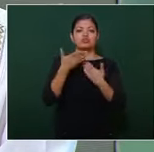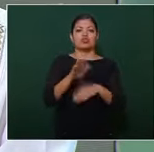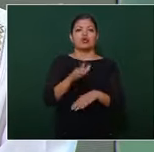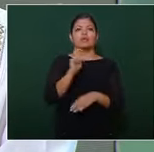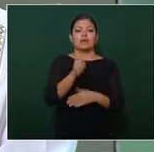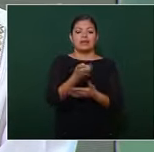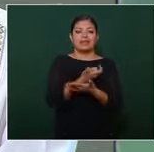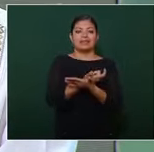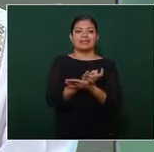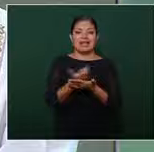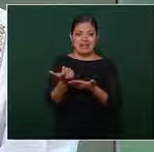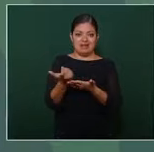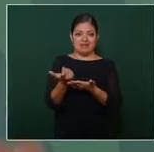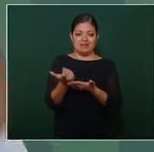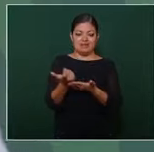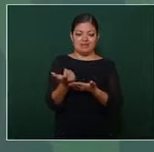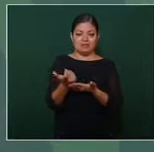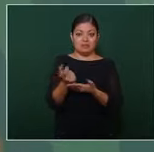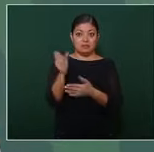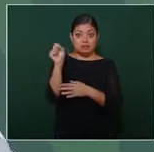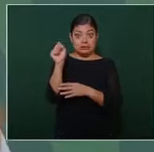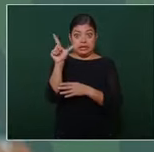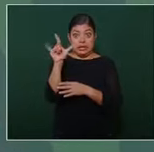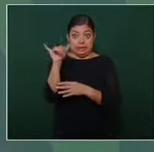Slim